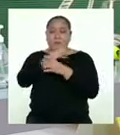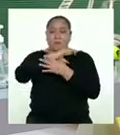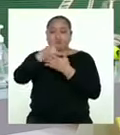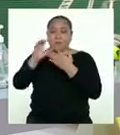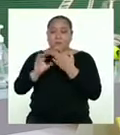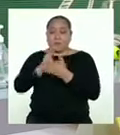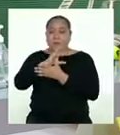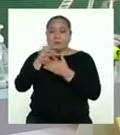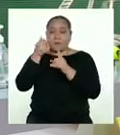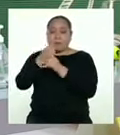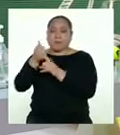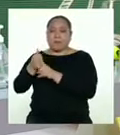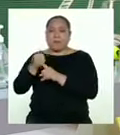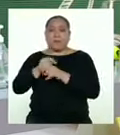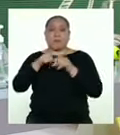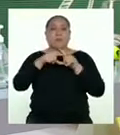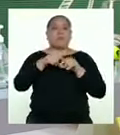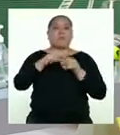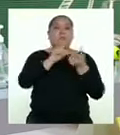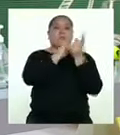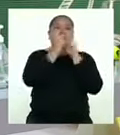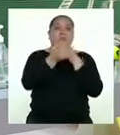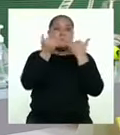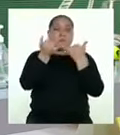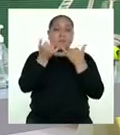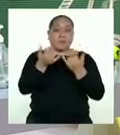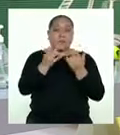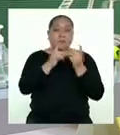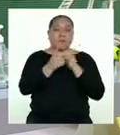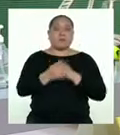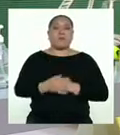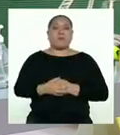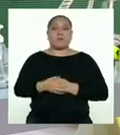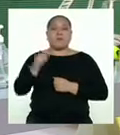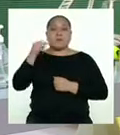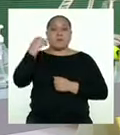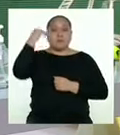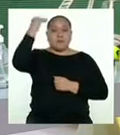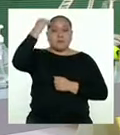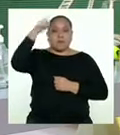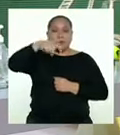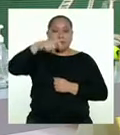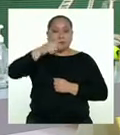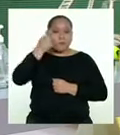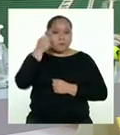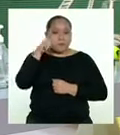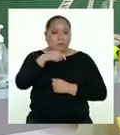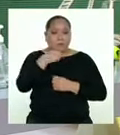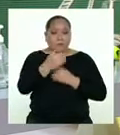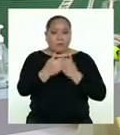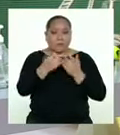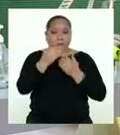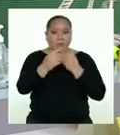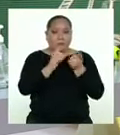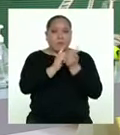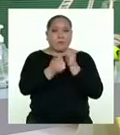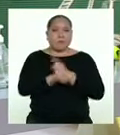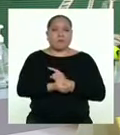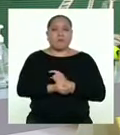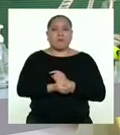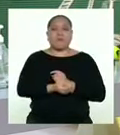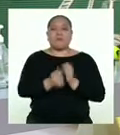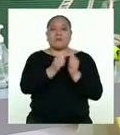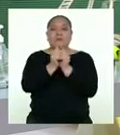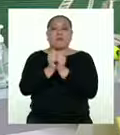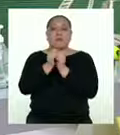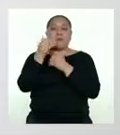el momento de cambios que atraviesan. Y ellos como adultos deben entender esos cambios y acompañarlos en el proceso para así tener una